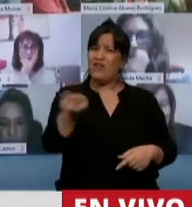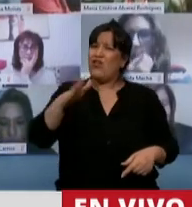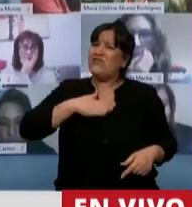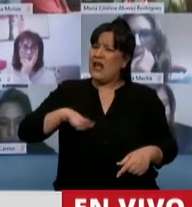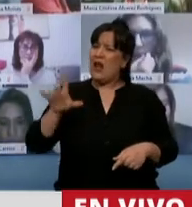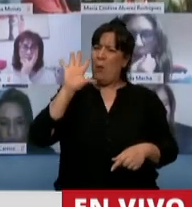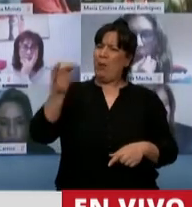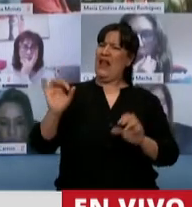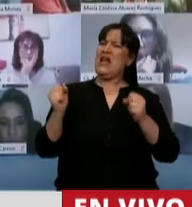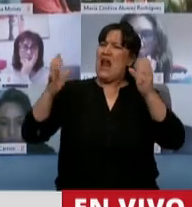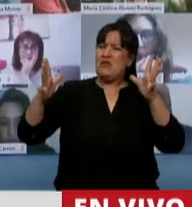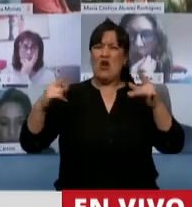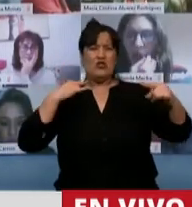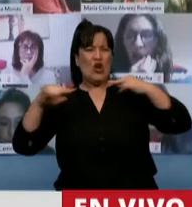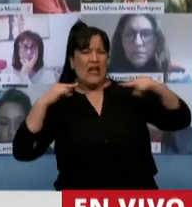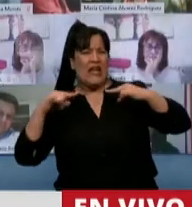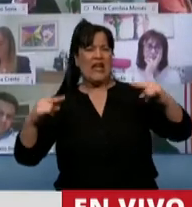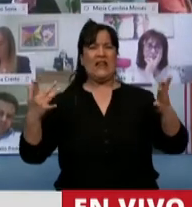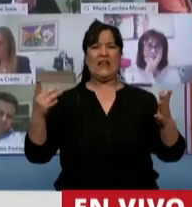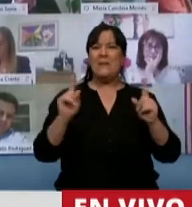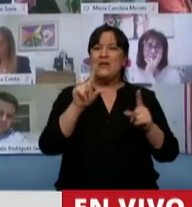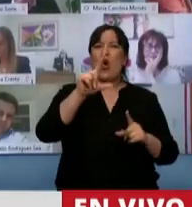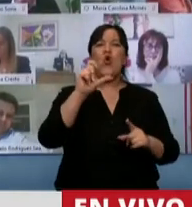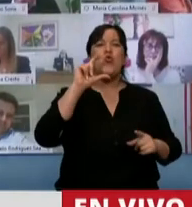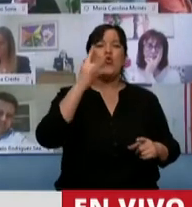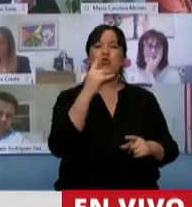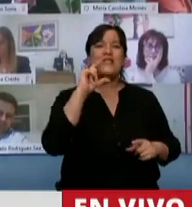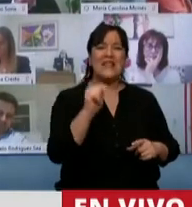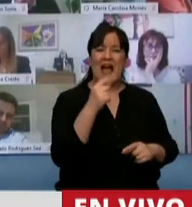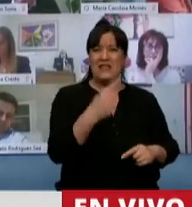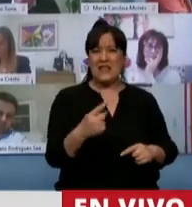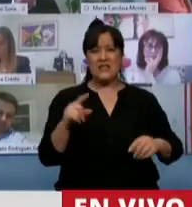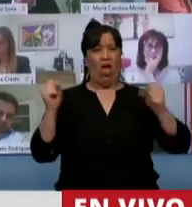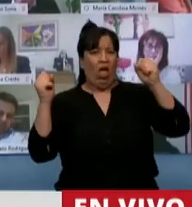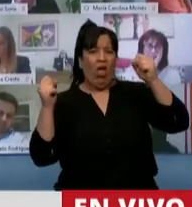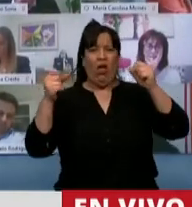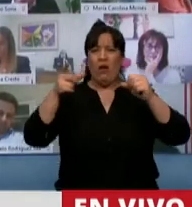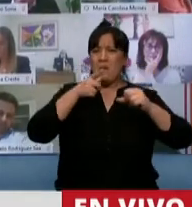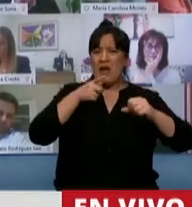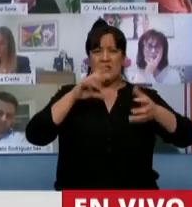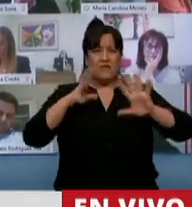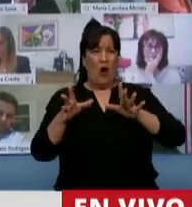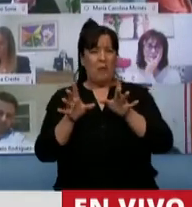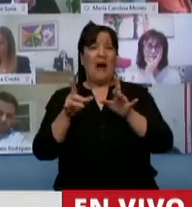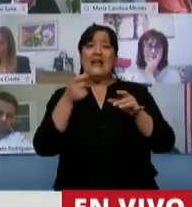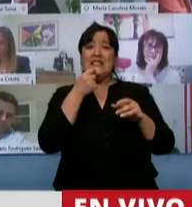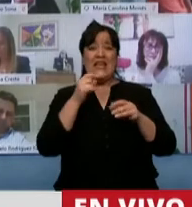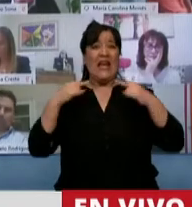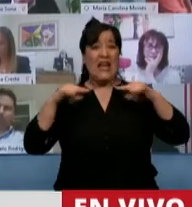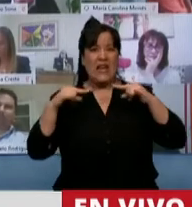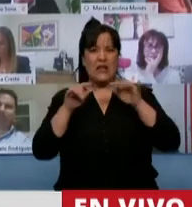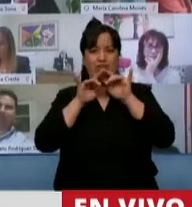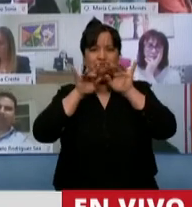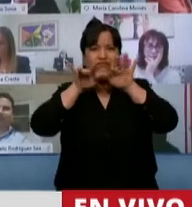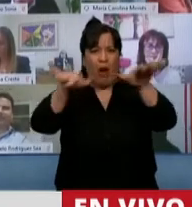Los noto muy nerviosos, gritan. Como decía Lucía, al gritar empiezan a tirar partículas virales, contagian, se